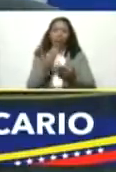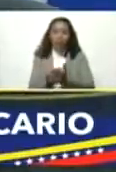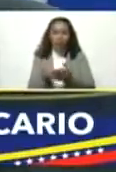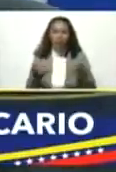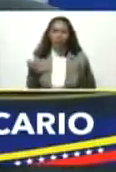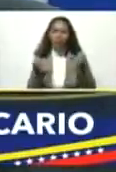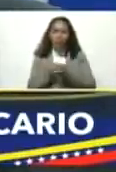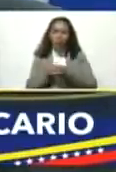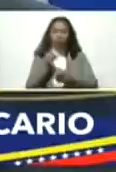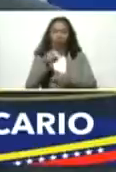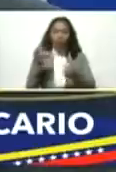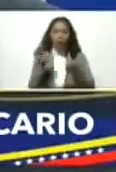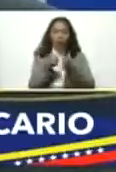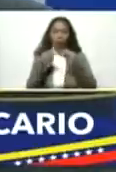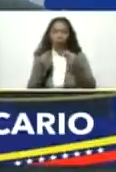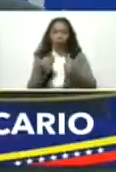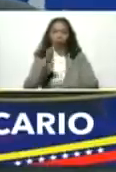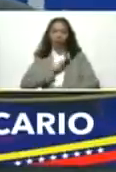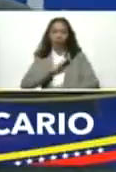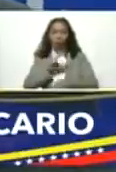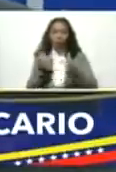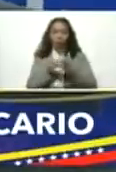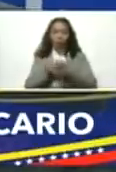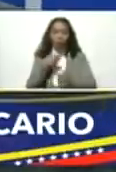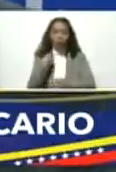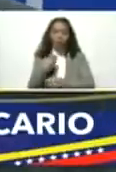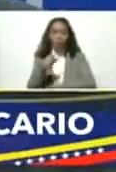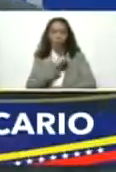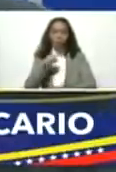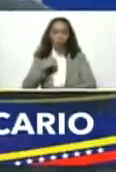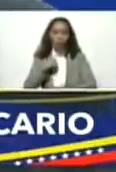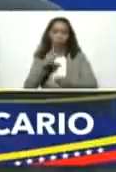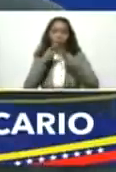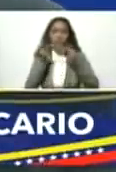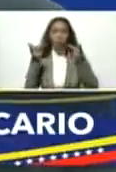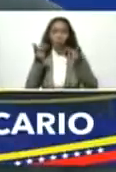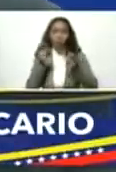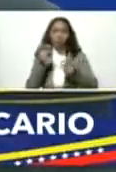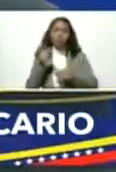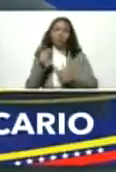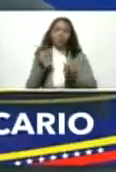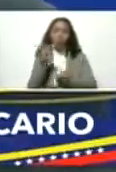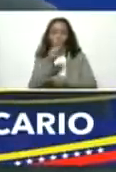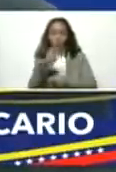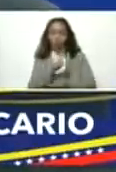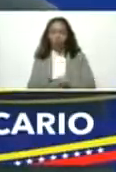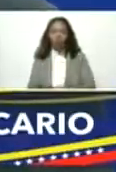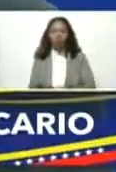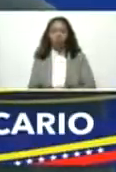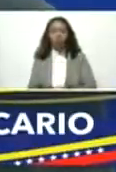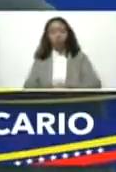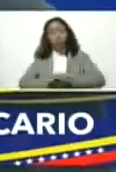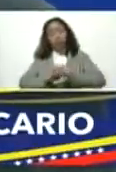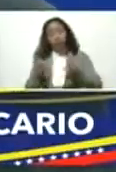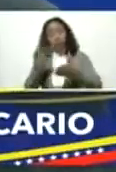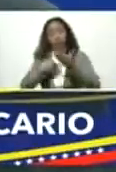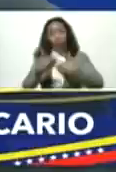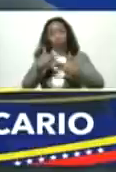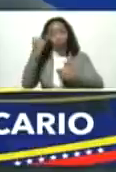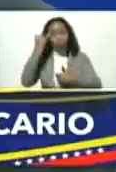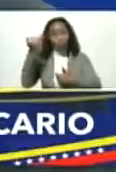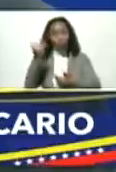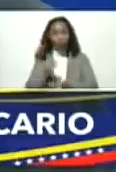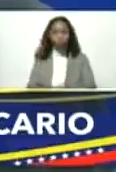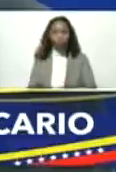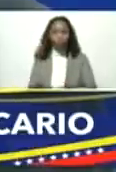reuniones que su equipo económico ha tenido con el sector financiero privado y público ya que el intercambio de ideas